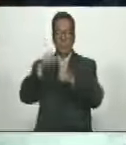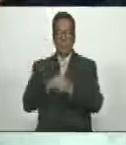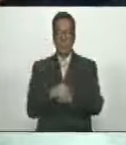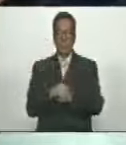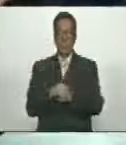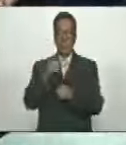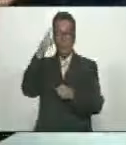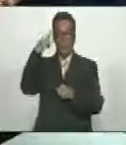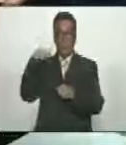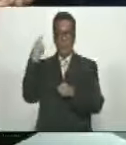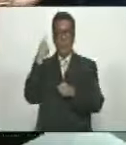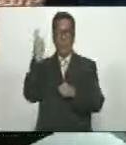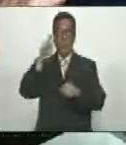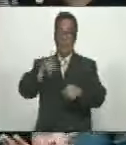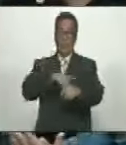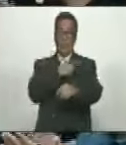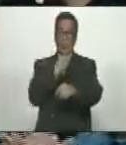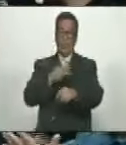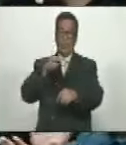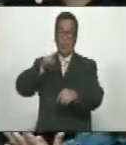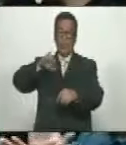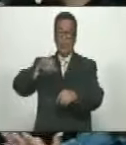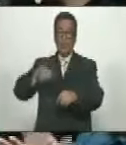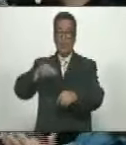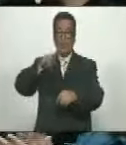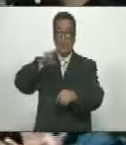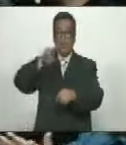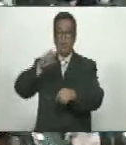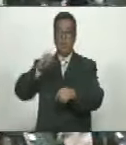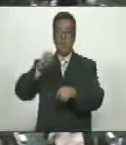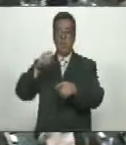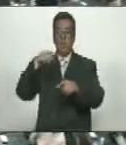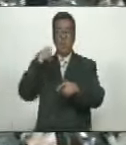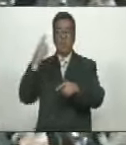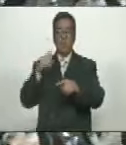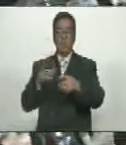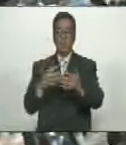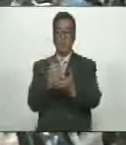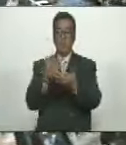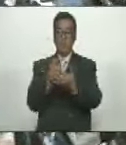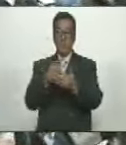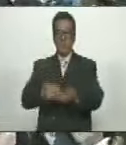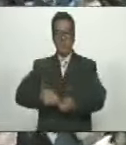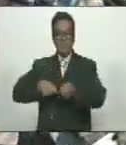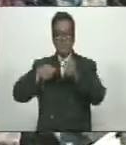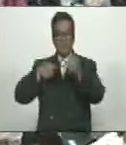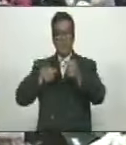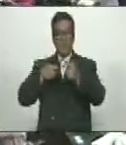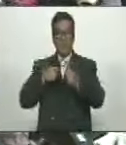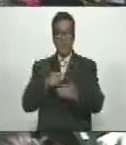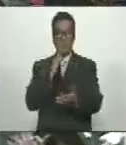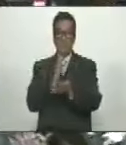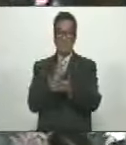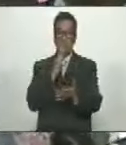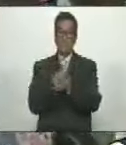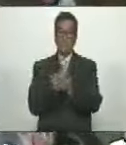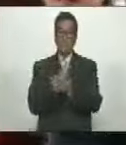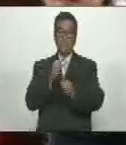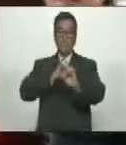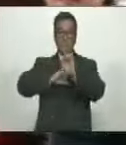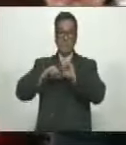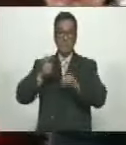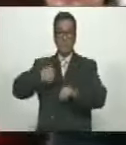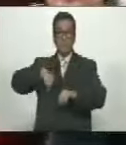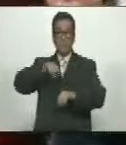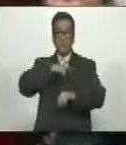Honor y gloria a la poesía de Arjimiro Gabaldón Honor y gloria al fuego de sus fusiles Que fueron siempre en defensa